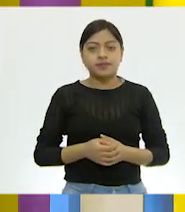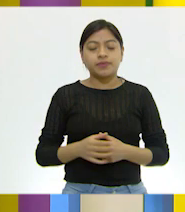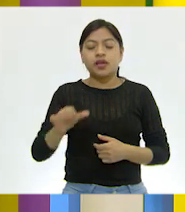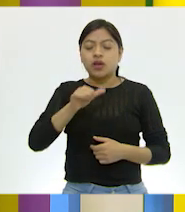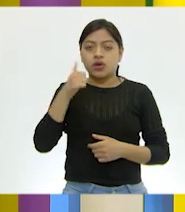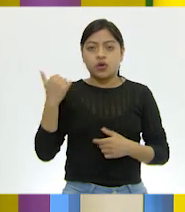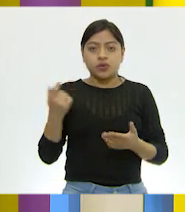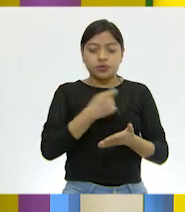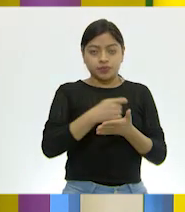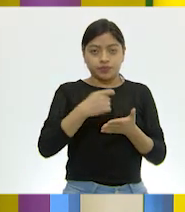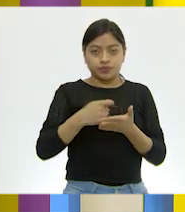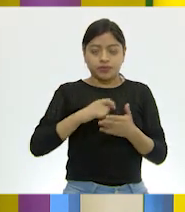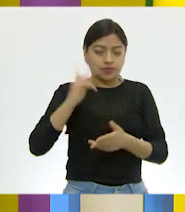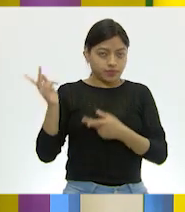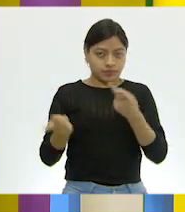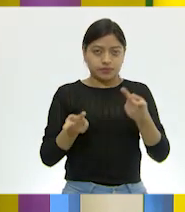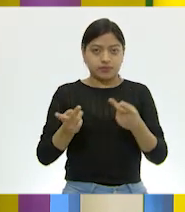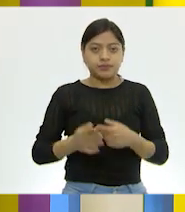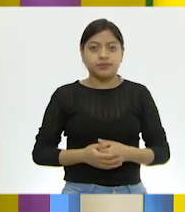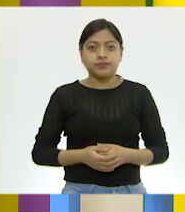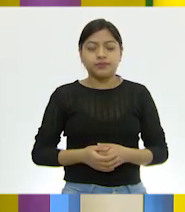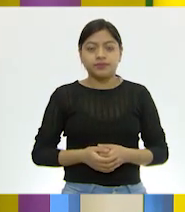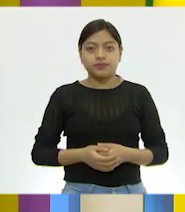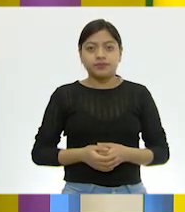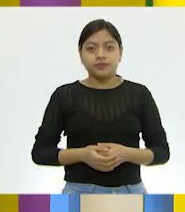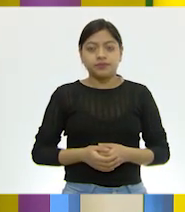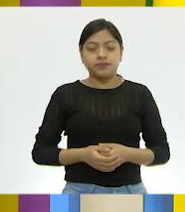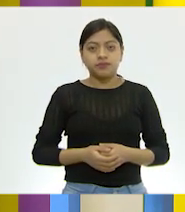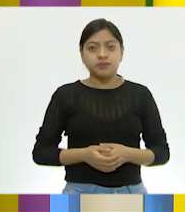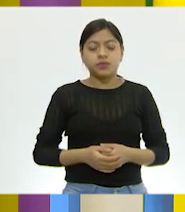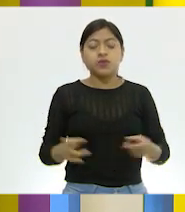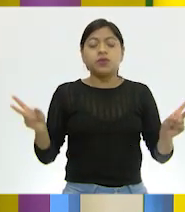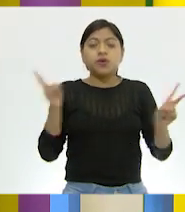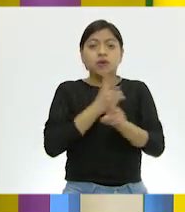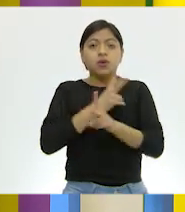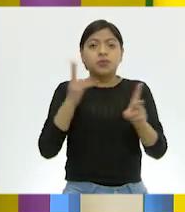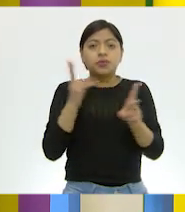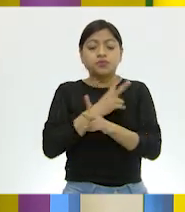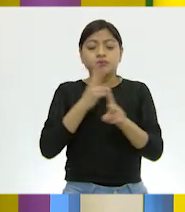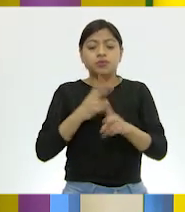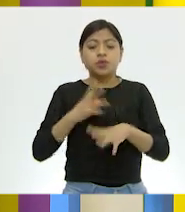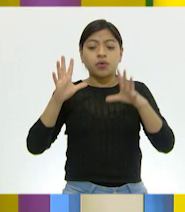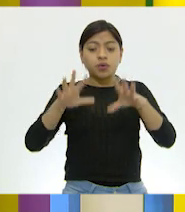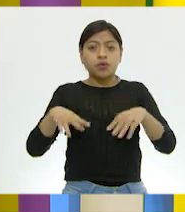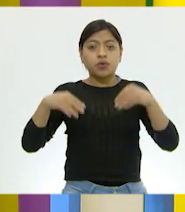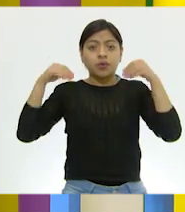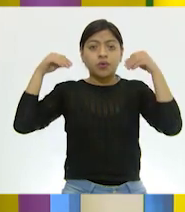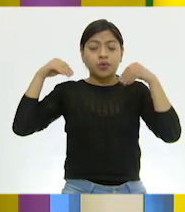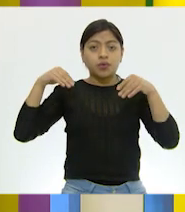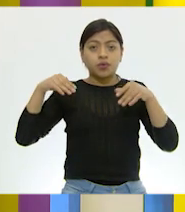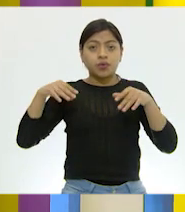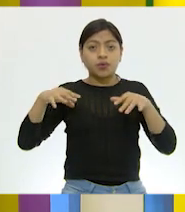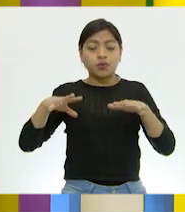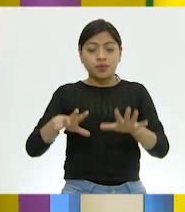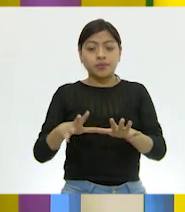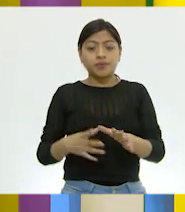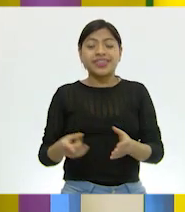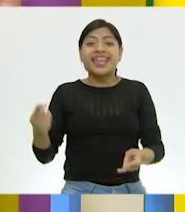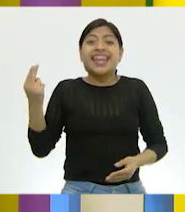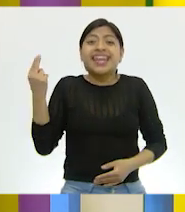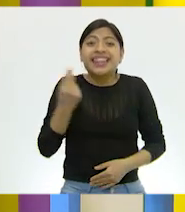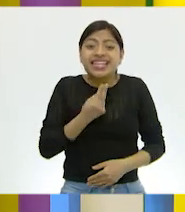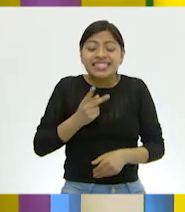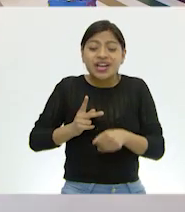pregunta también la anoté. Ok. ¿Cómo se realiza la respiración que requiere que la piel sea delgada y húmeda?